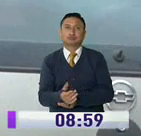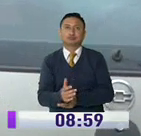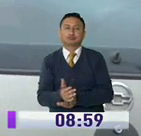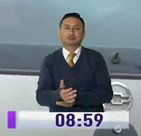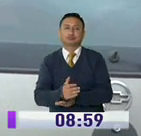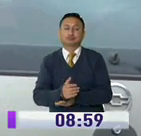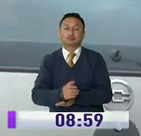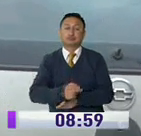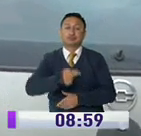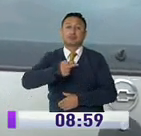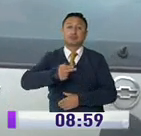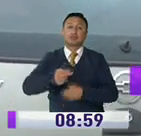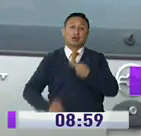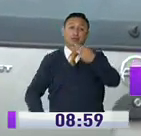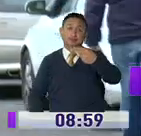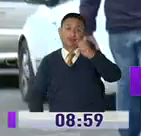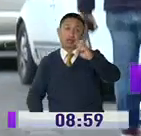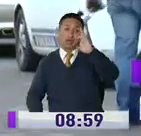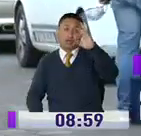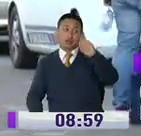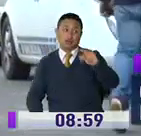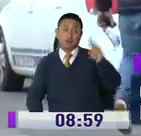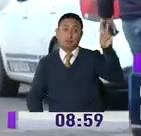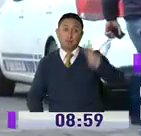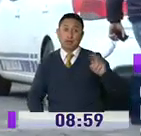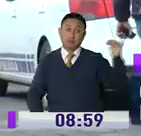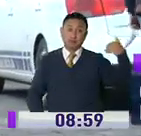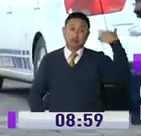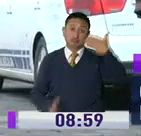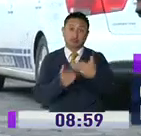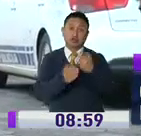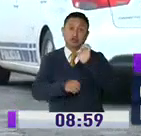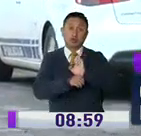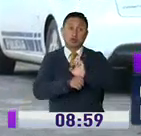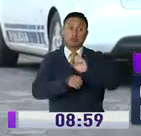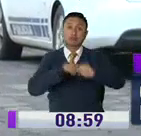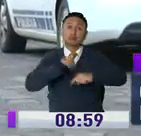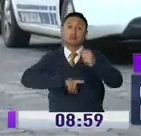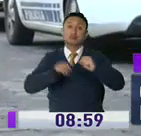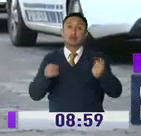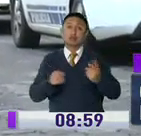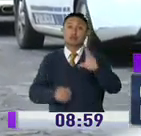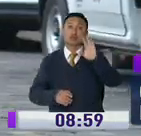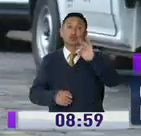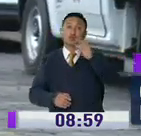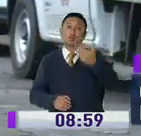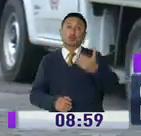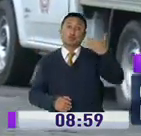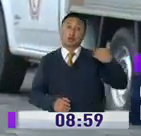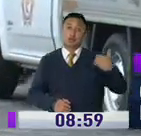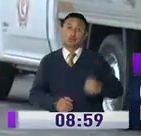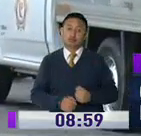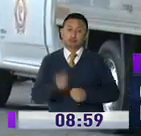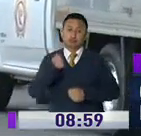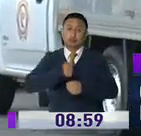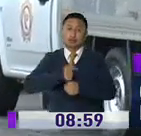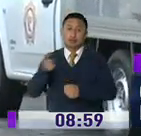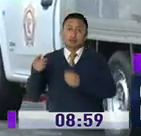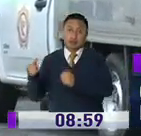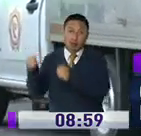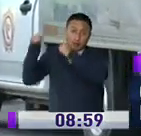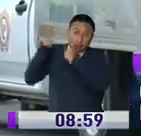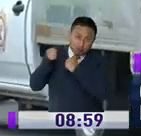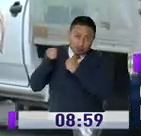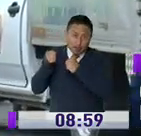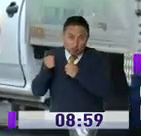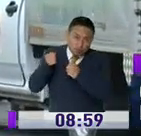Héctor, de 26 años, de nacionalidad venezolana, llegó a Ecuador en compañía de sus hermanos hace 8 meses atrás. Laboraba como estibador en uno